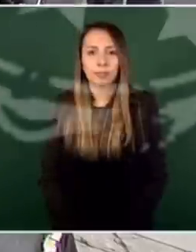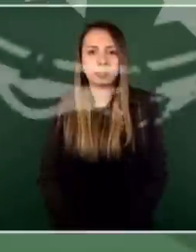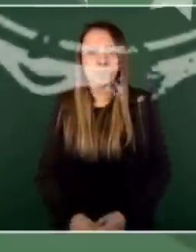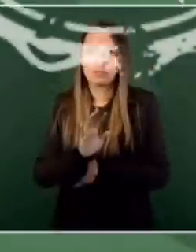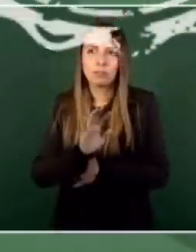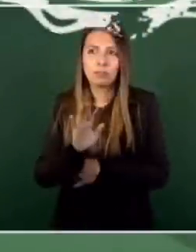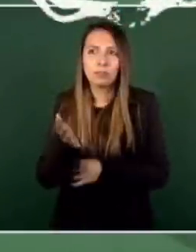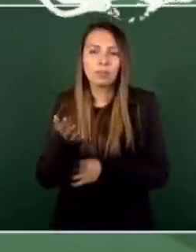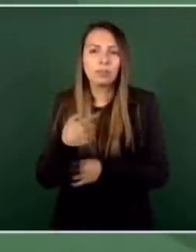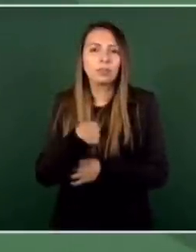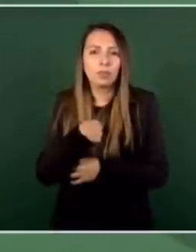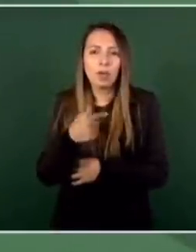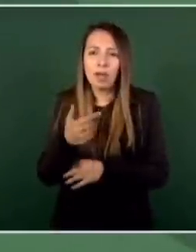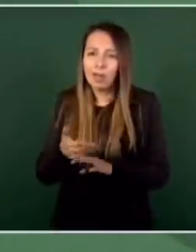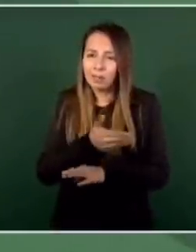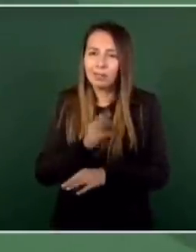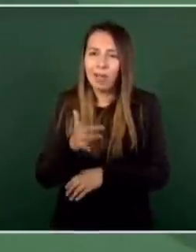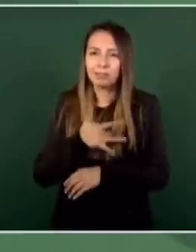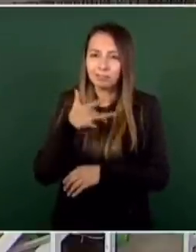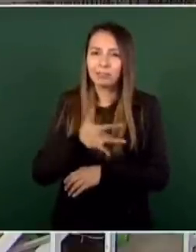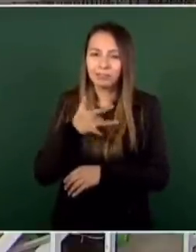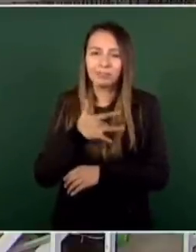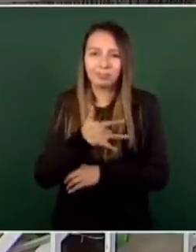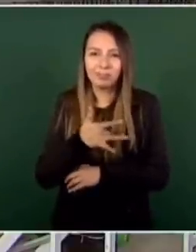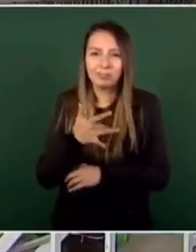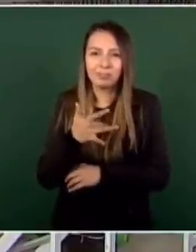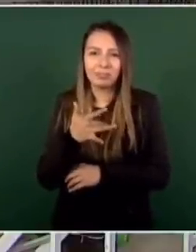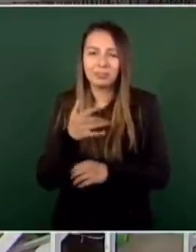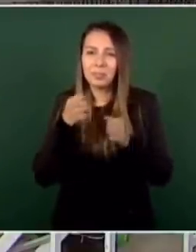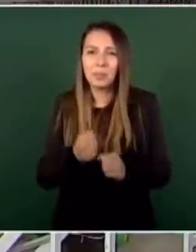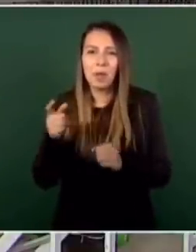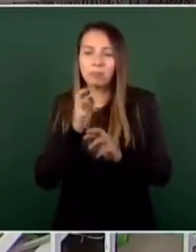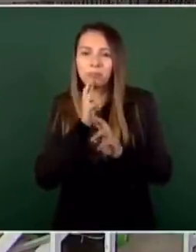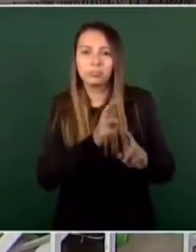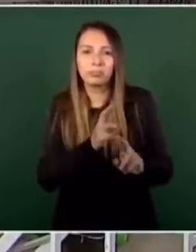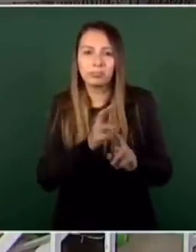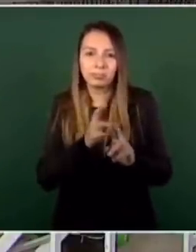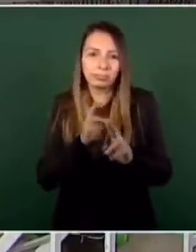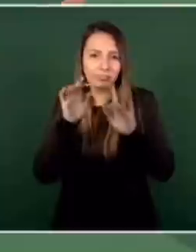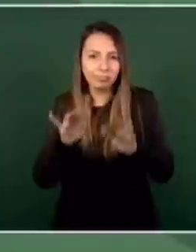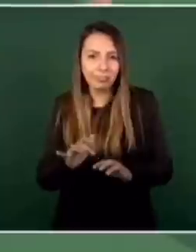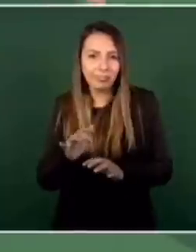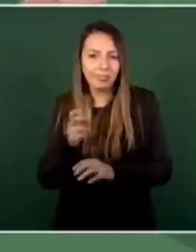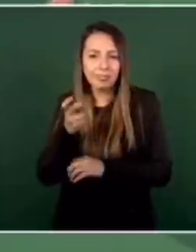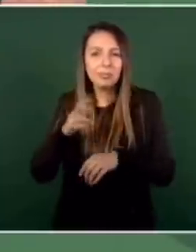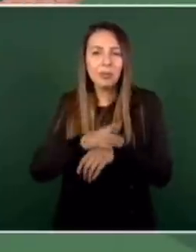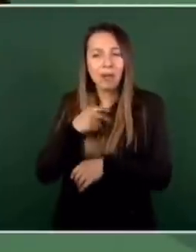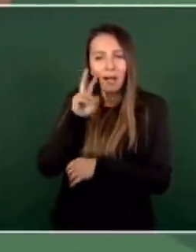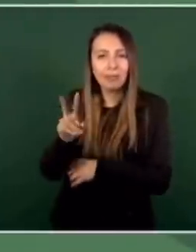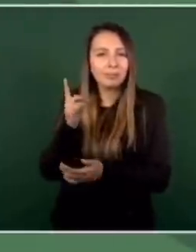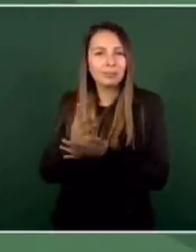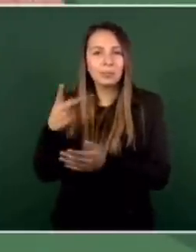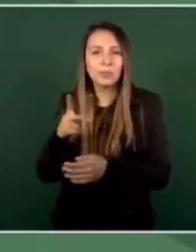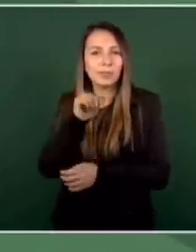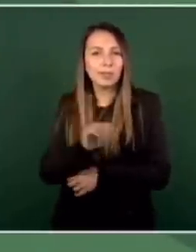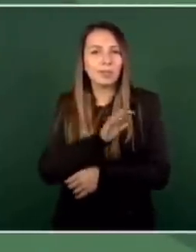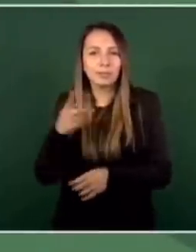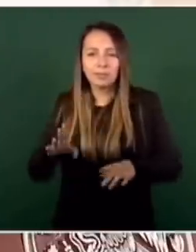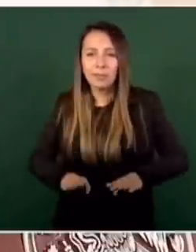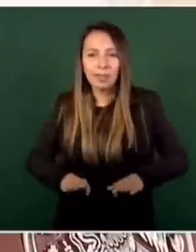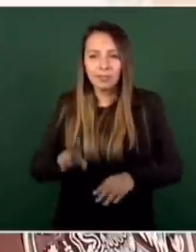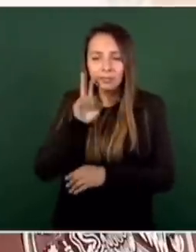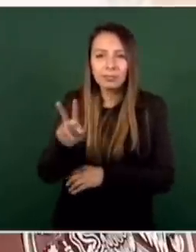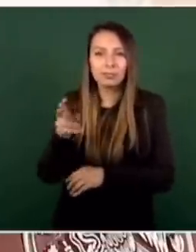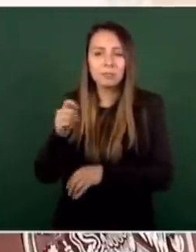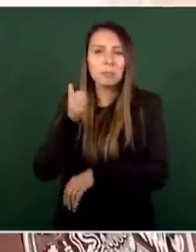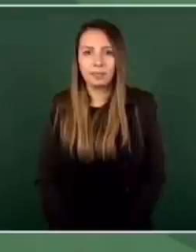Yo ya presentía que iban a responder de esa manera, por su actitud, desde que